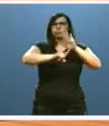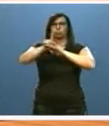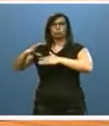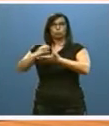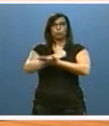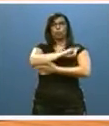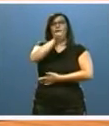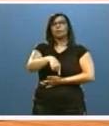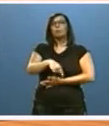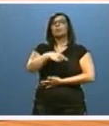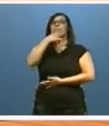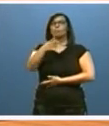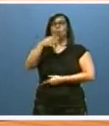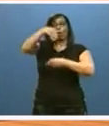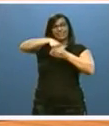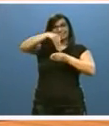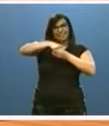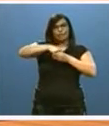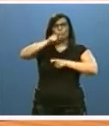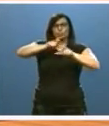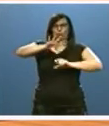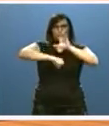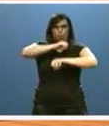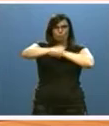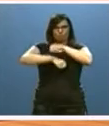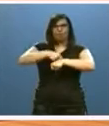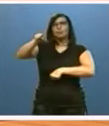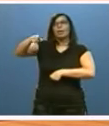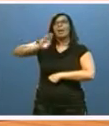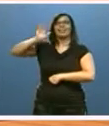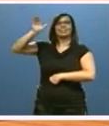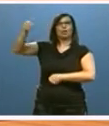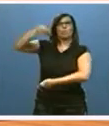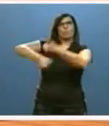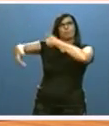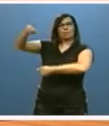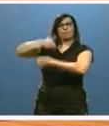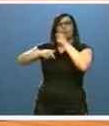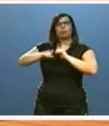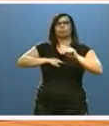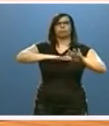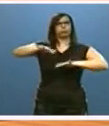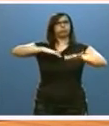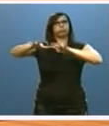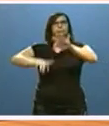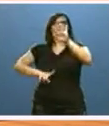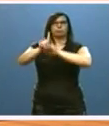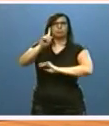aportación tanto de la demanda interna como del sector exterior, que mantiene el excelente ritmo de nuestras exportaciones.